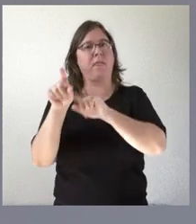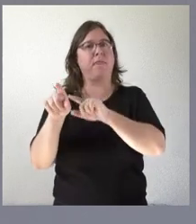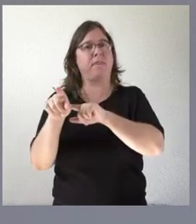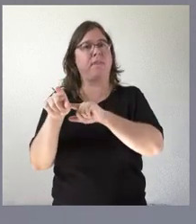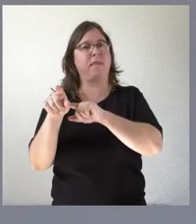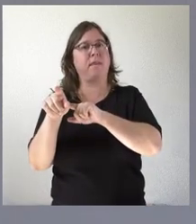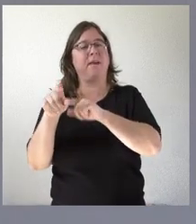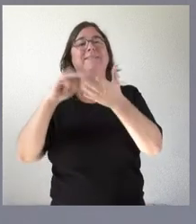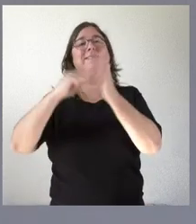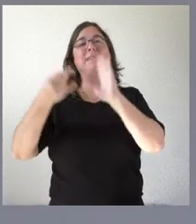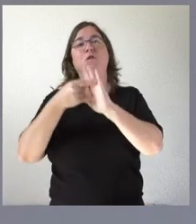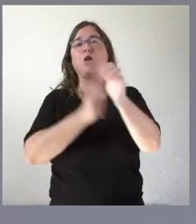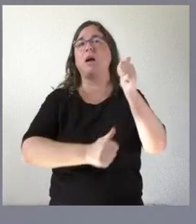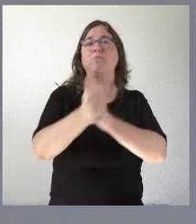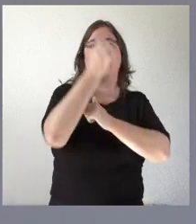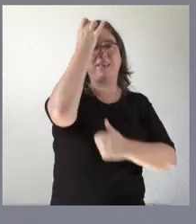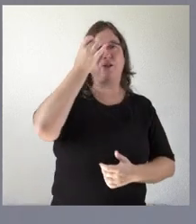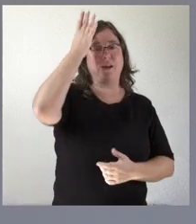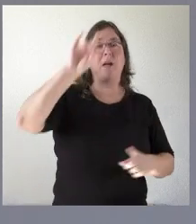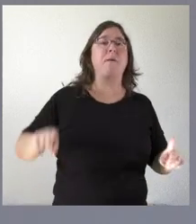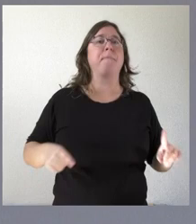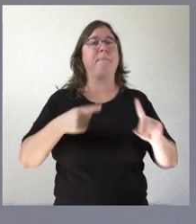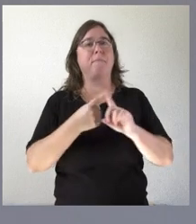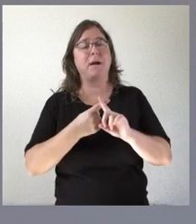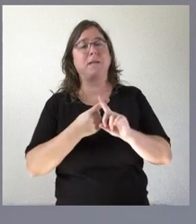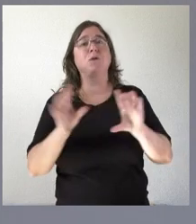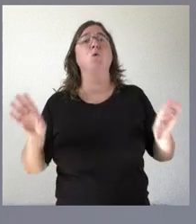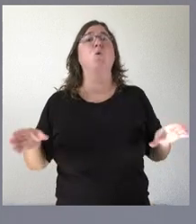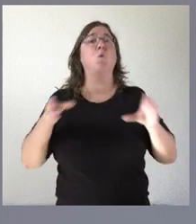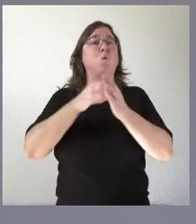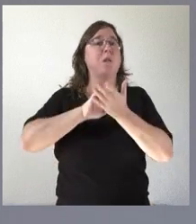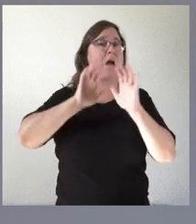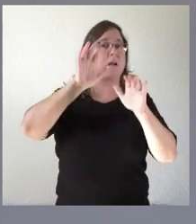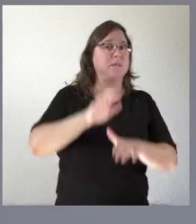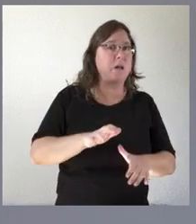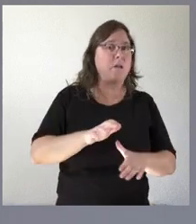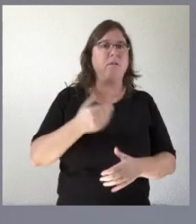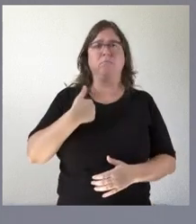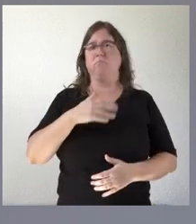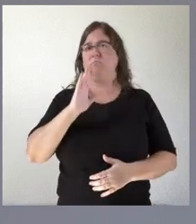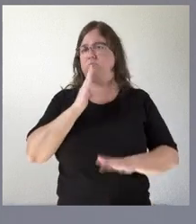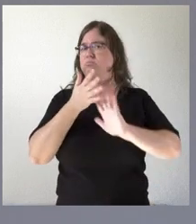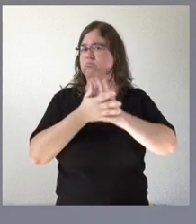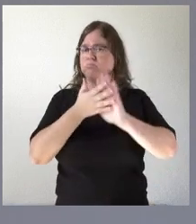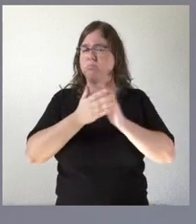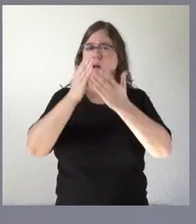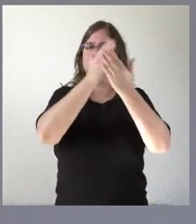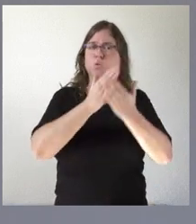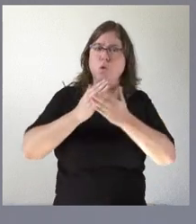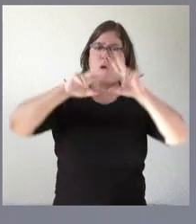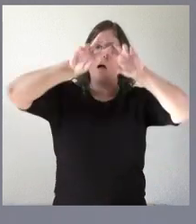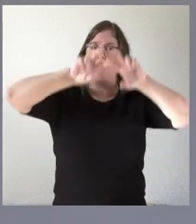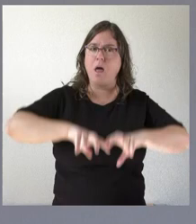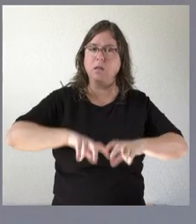la tecnología por encima de la ideología y segundo que la junta de Castellón seguirá estableciendo sus análisis sus estudios y sus